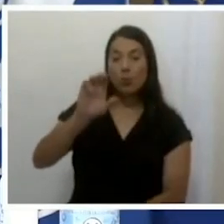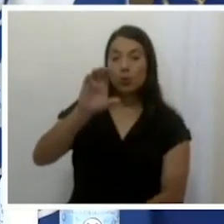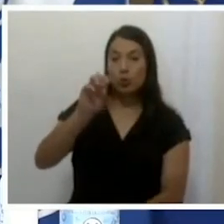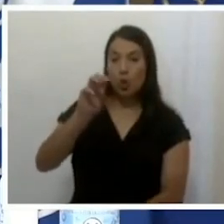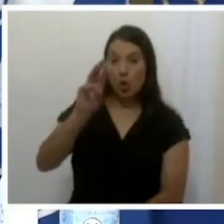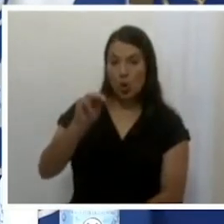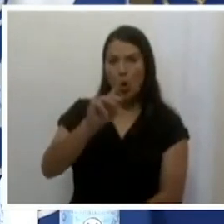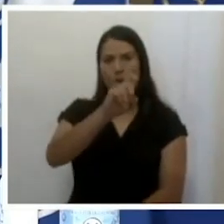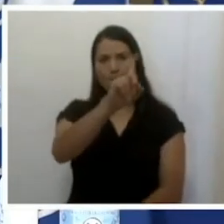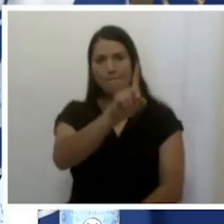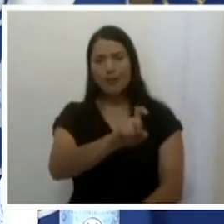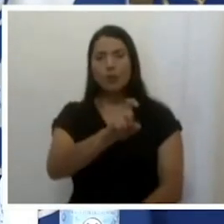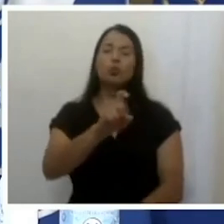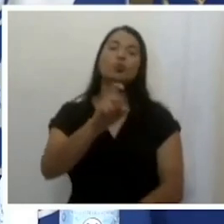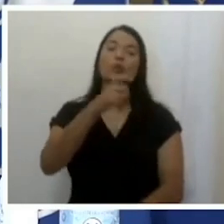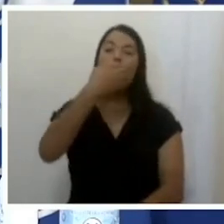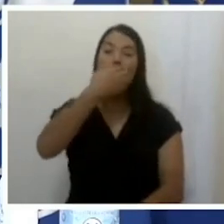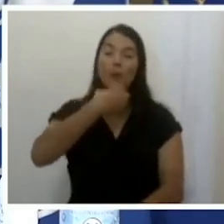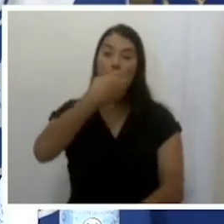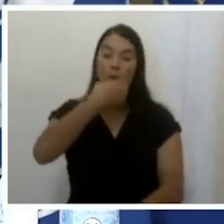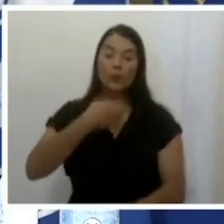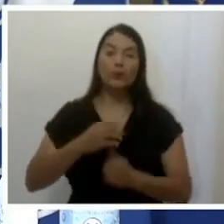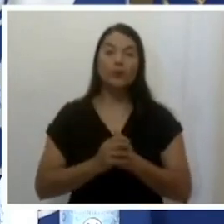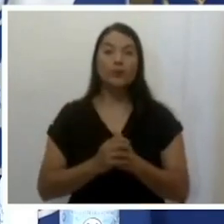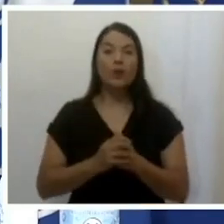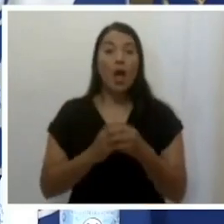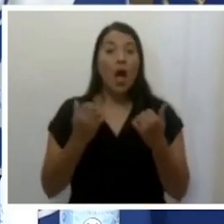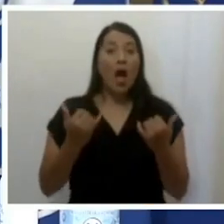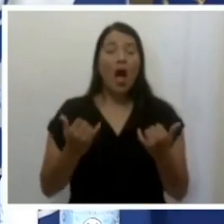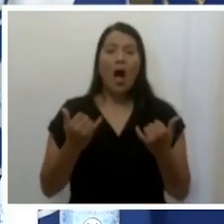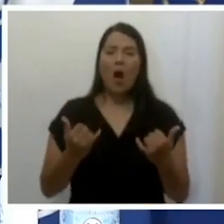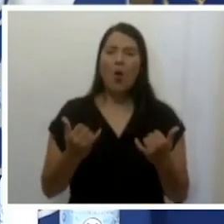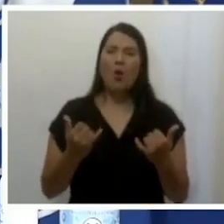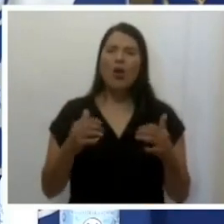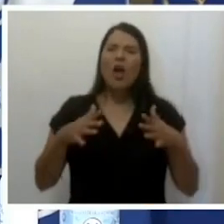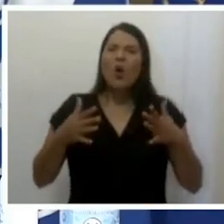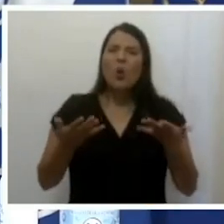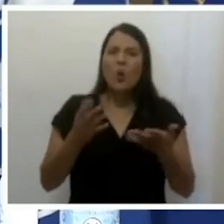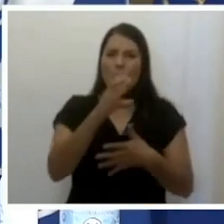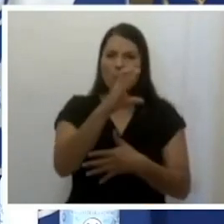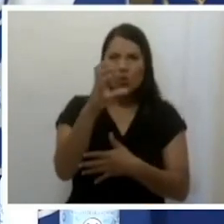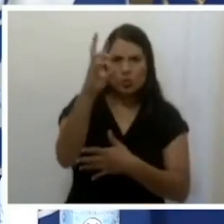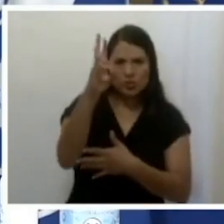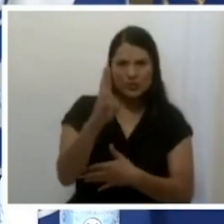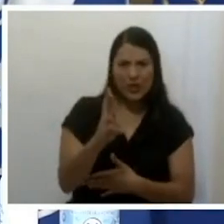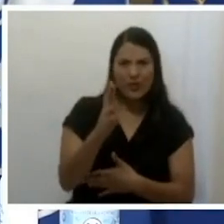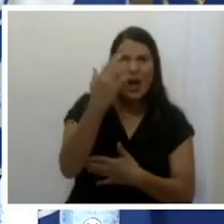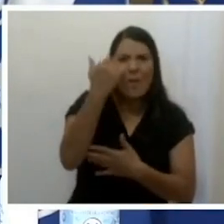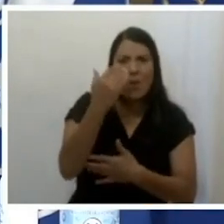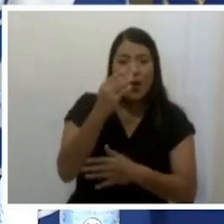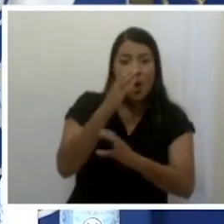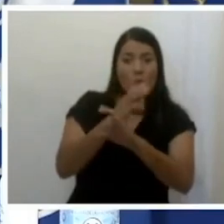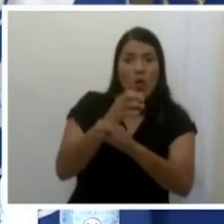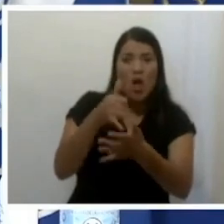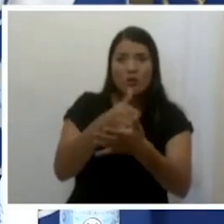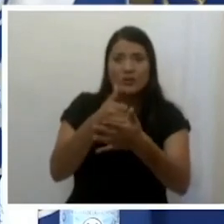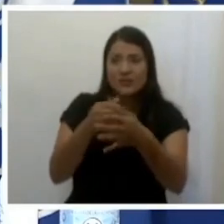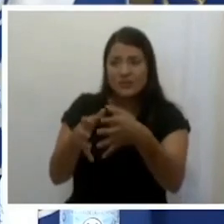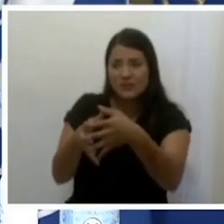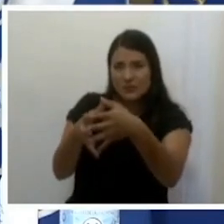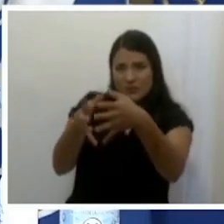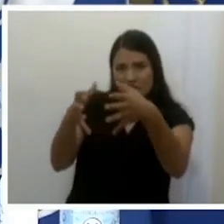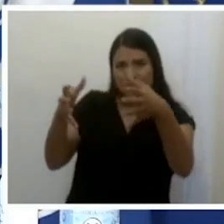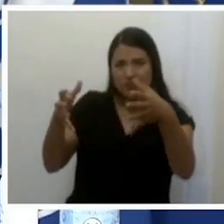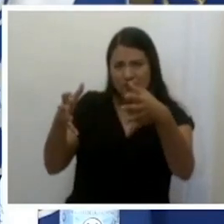Consulta don Román Macaya. ¿En qué punto estamos debido al aumento de pacientes en UCI para llegar a la triste